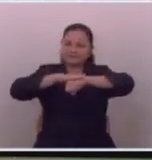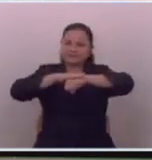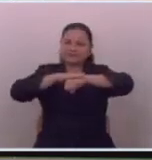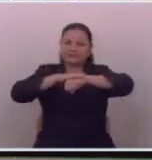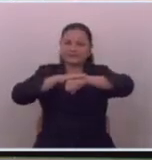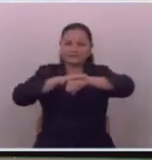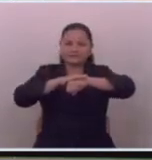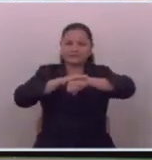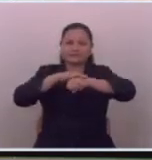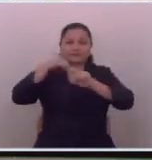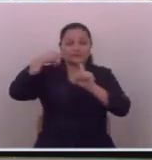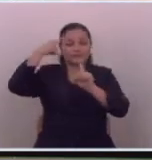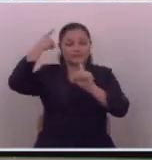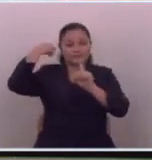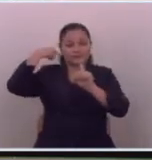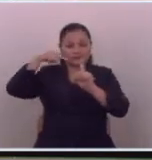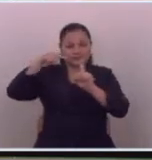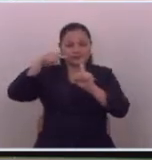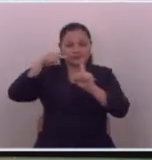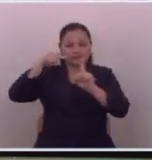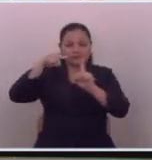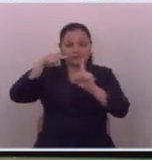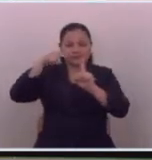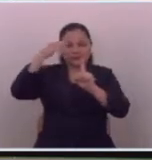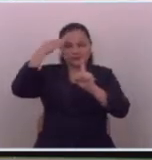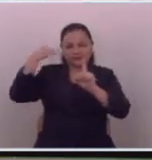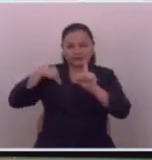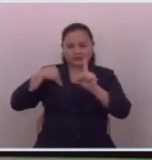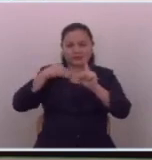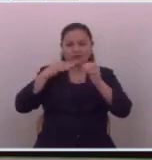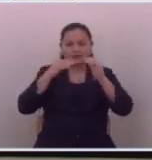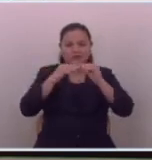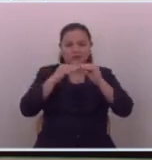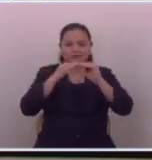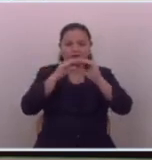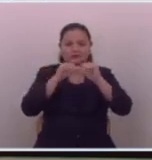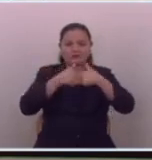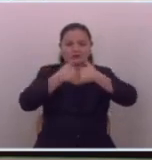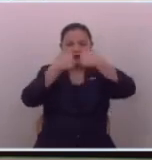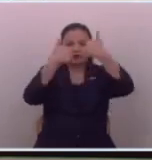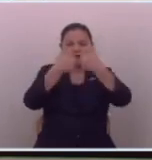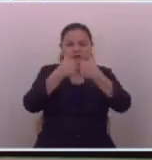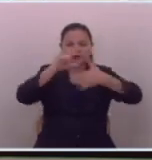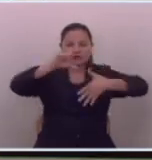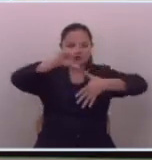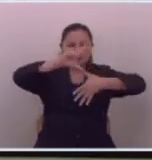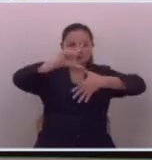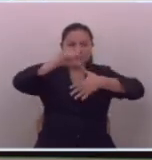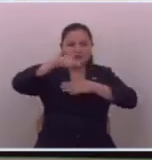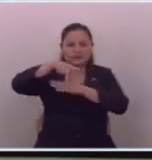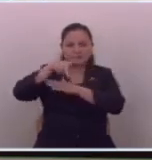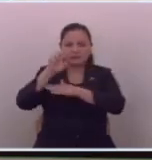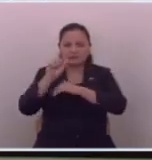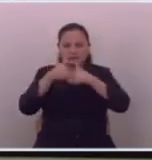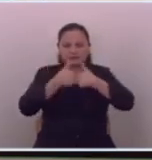señores de la sociedad interamericana de prensa y señores de la APES